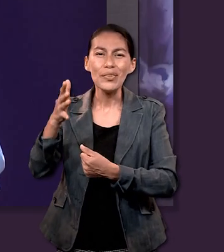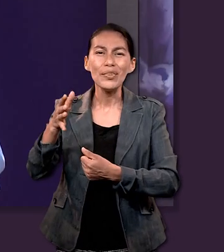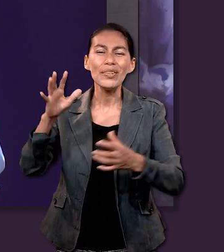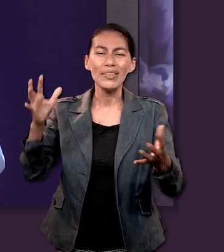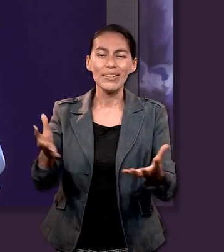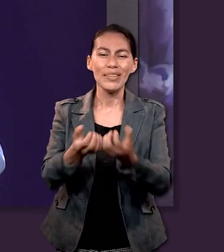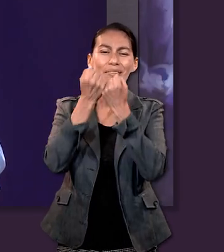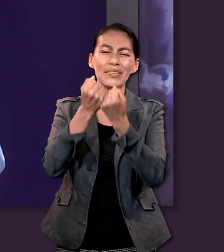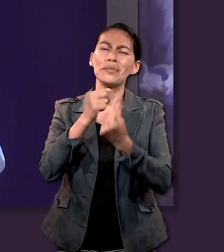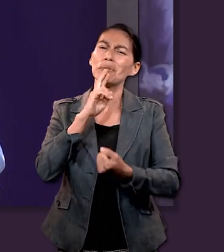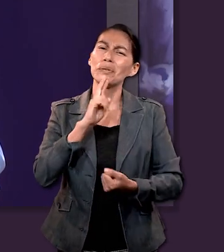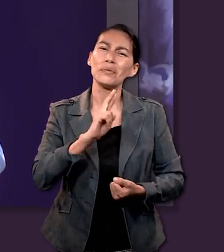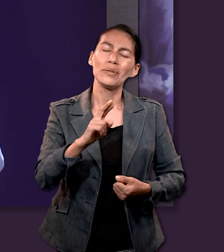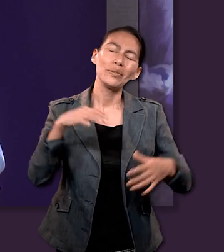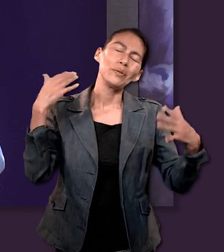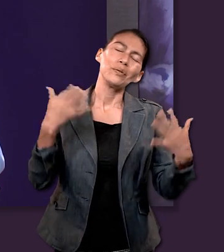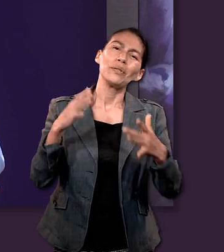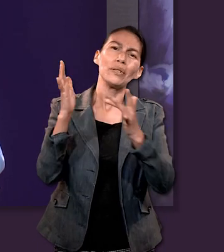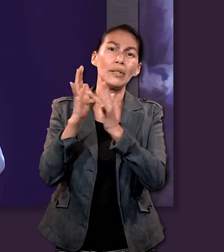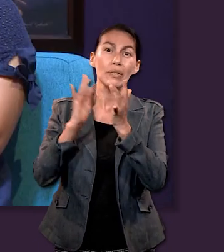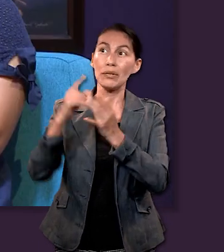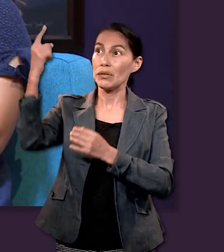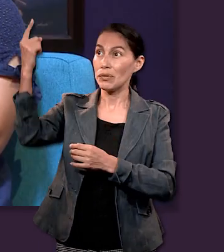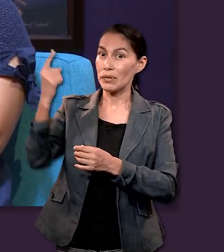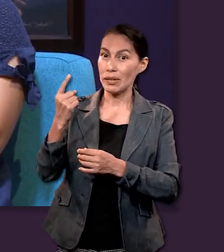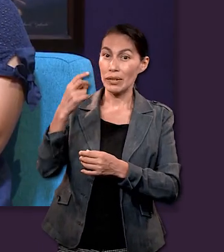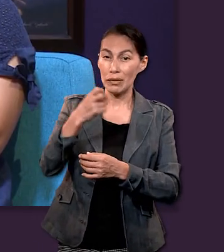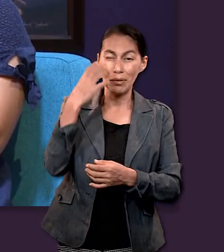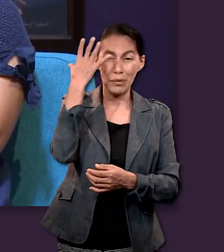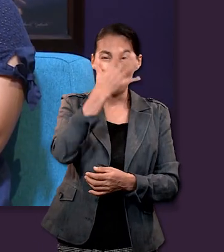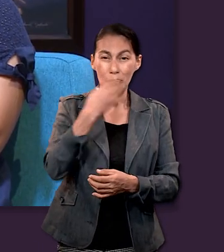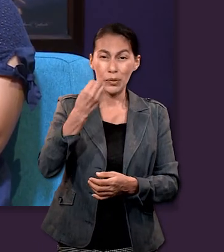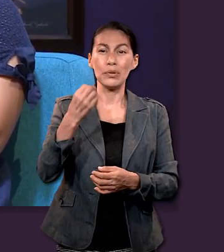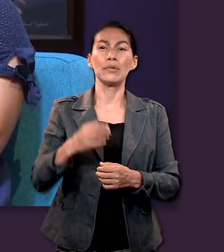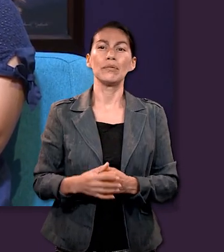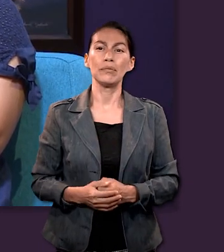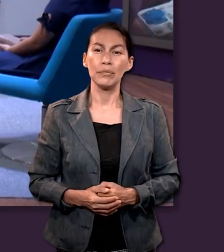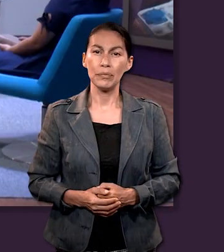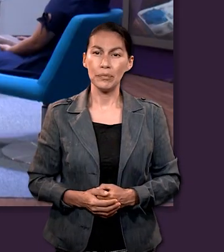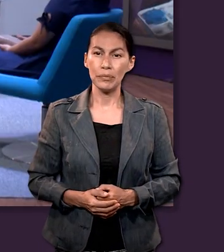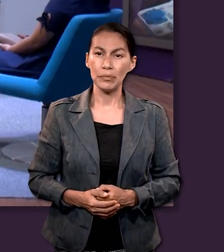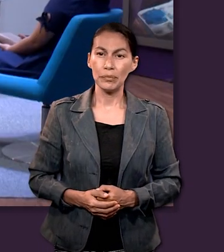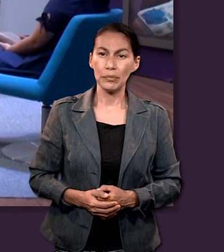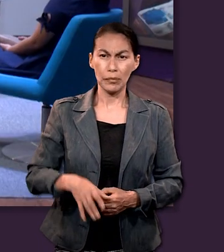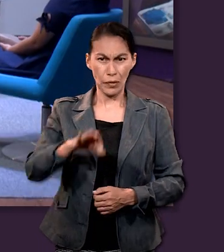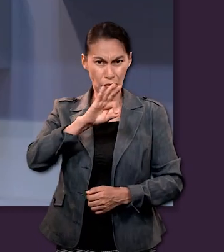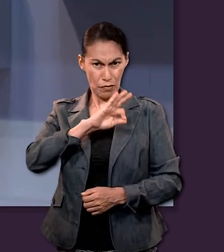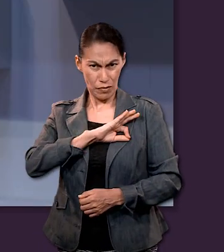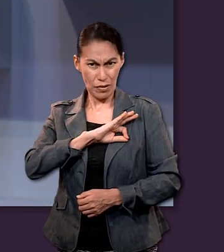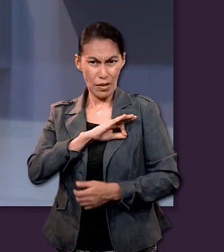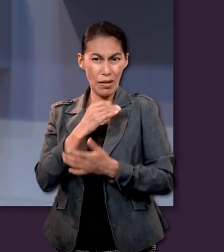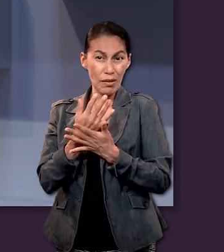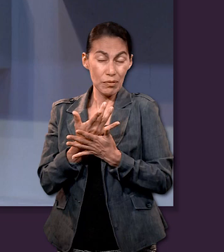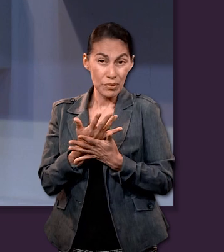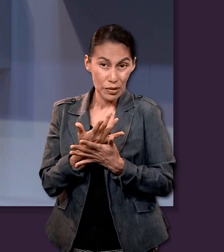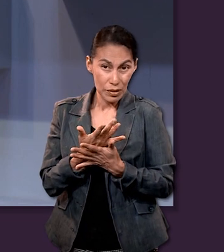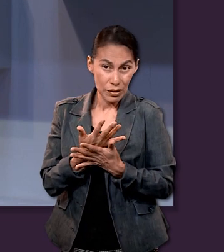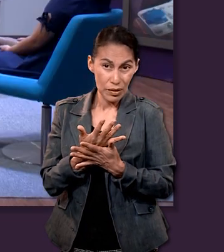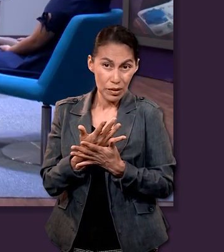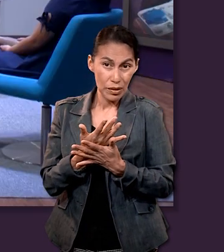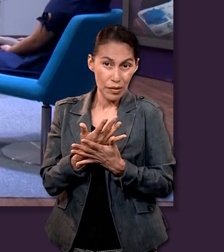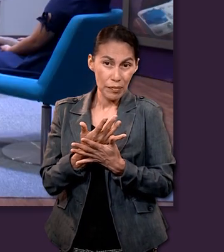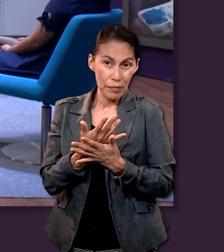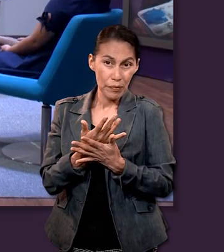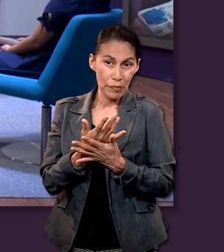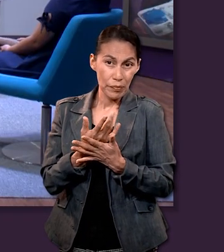problemas y habrá cuando Cristo venga de nuevo con nosotros pues nada más agregar por último que en la cuestión de la